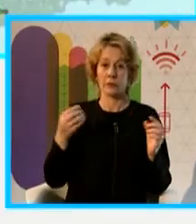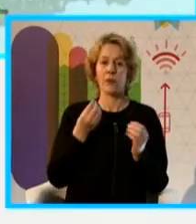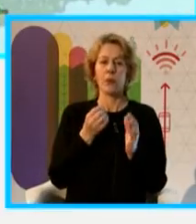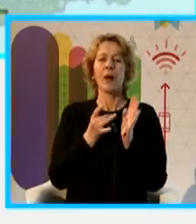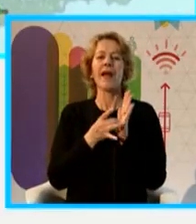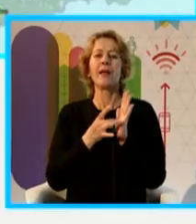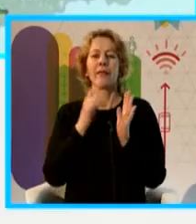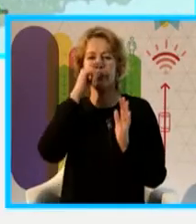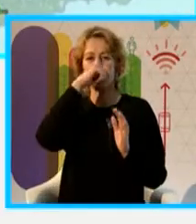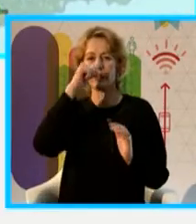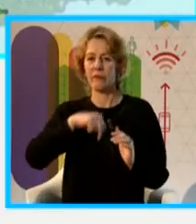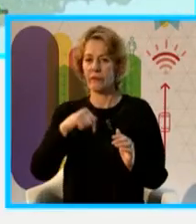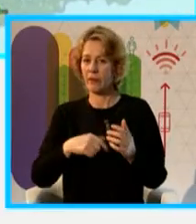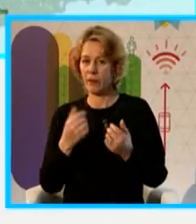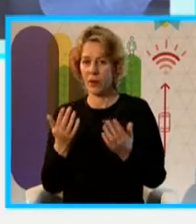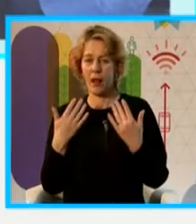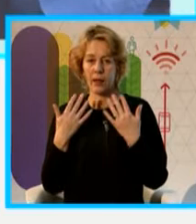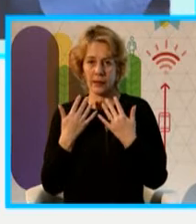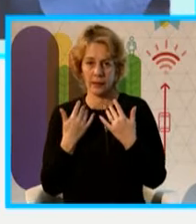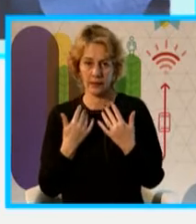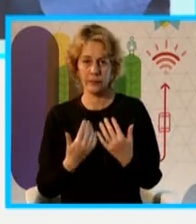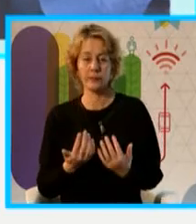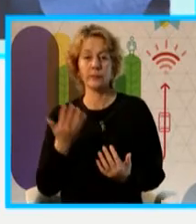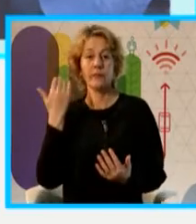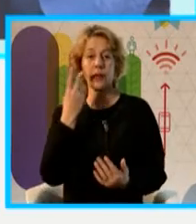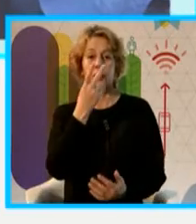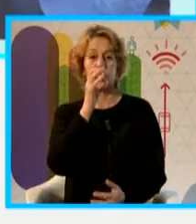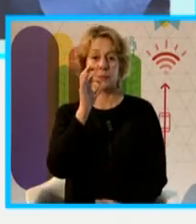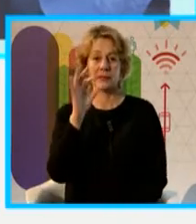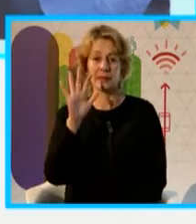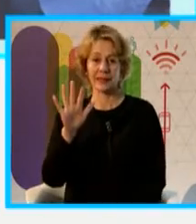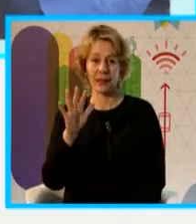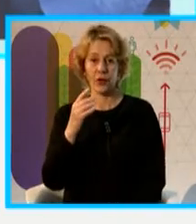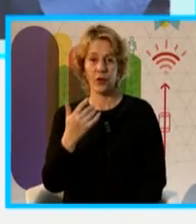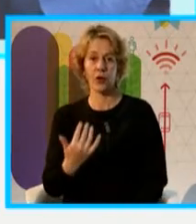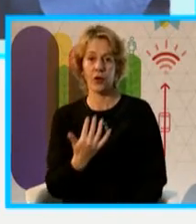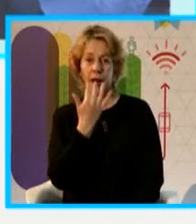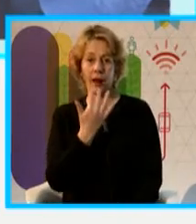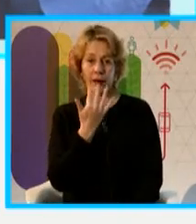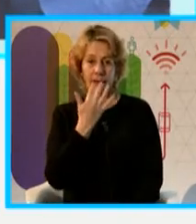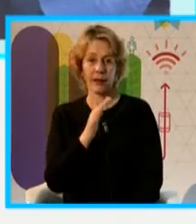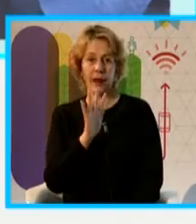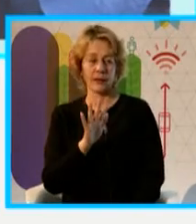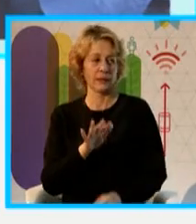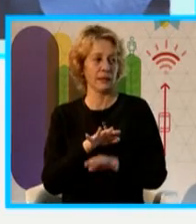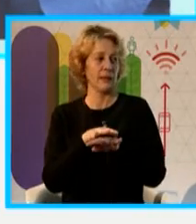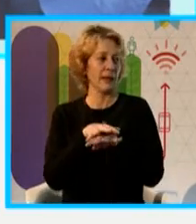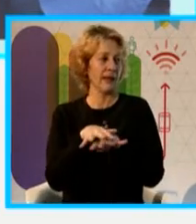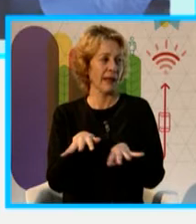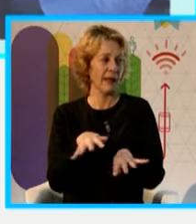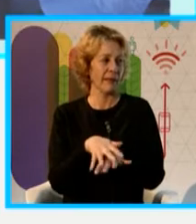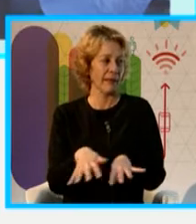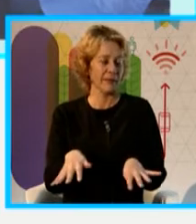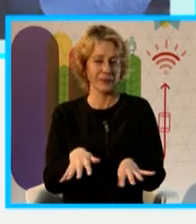de Montevideo. Ahora, ¿cómo medíamos en el 2005? Esta era nuestra humilde red en el 2005.